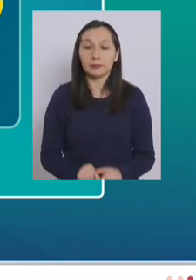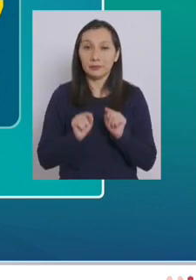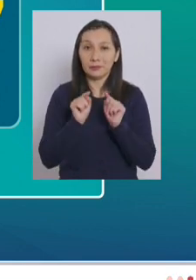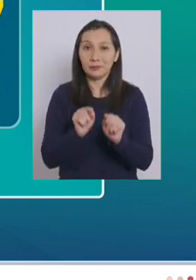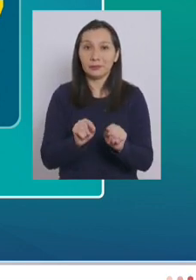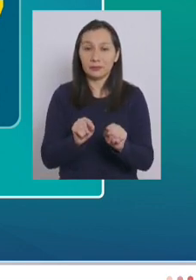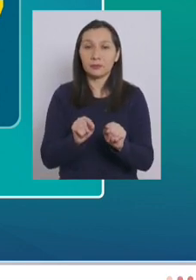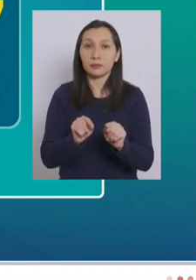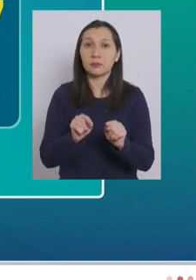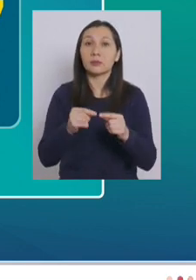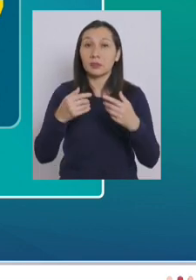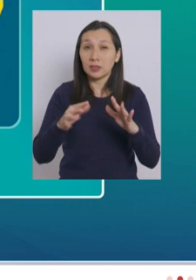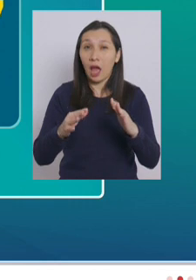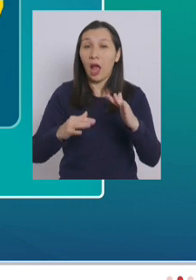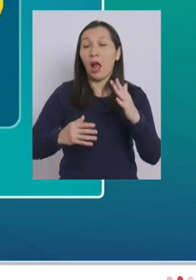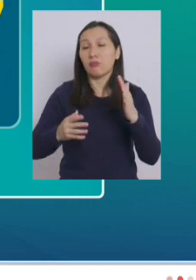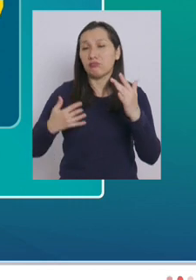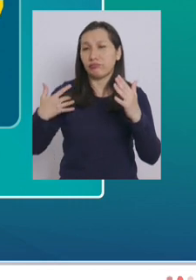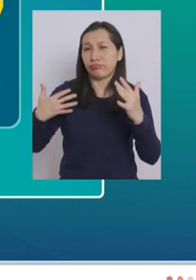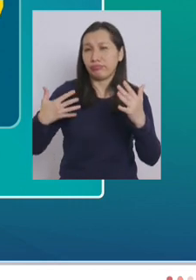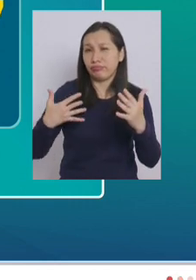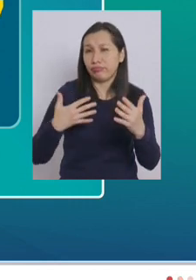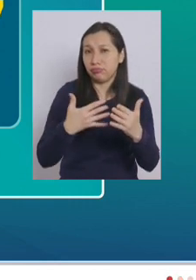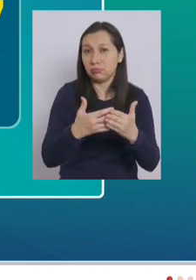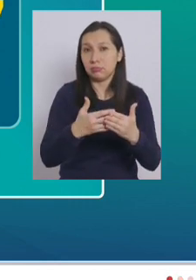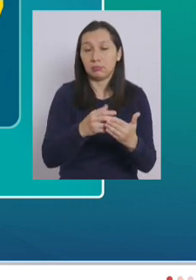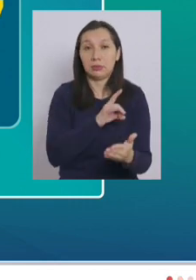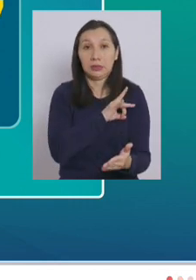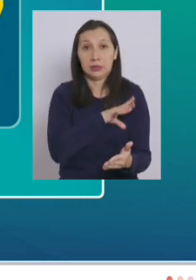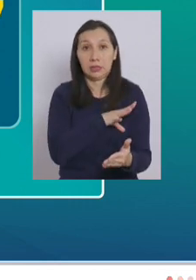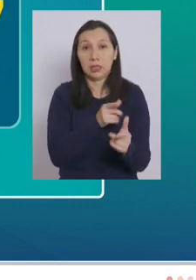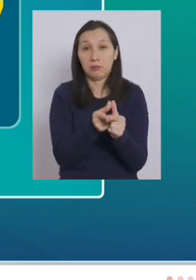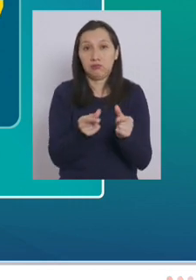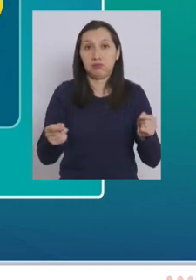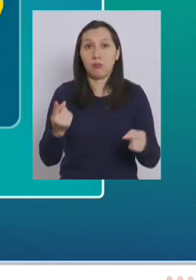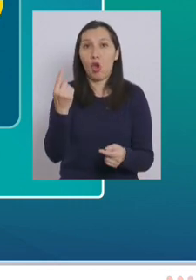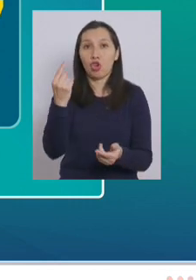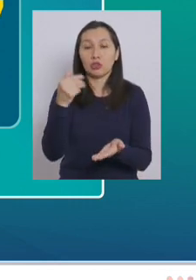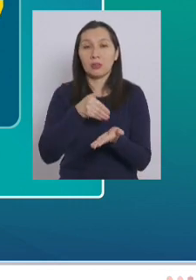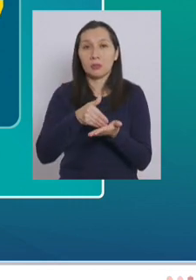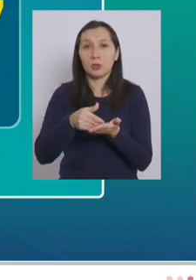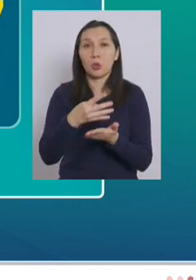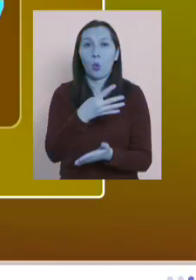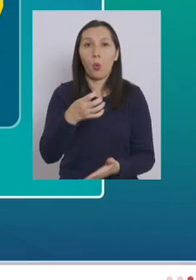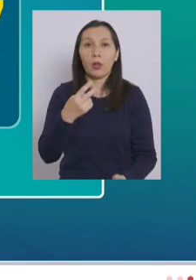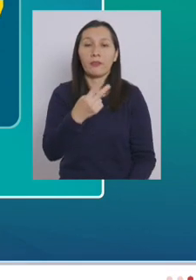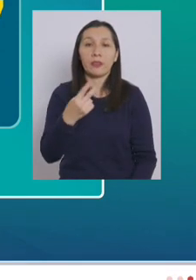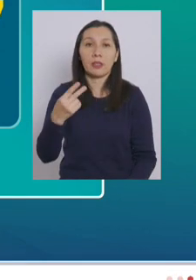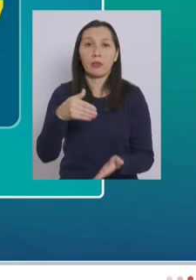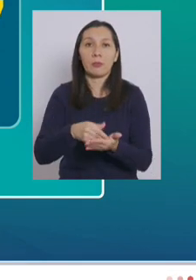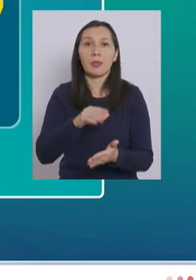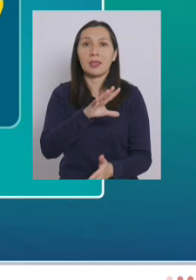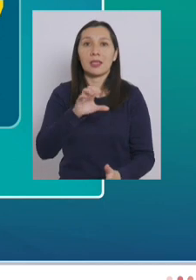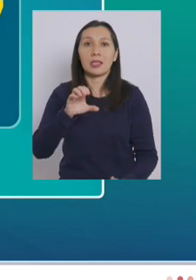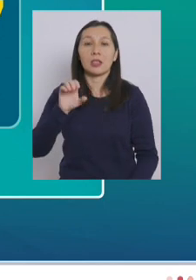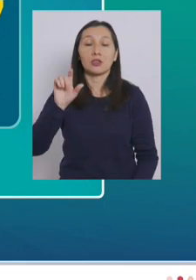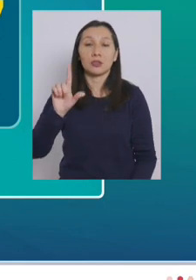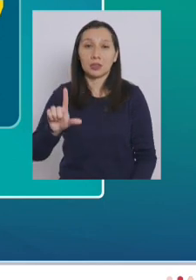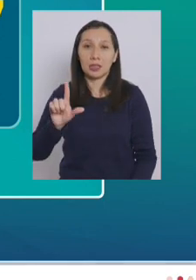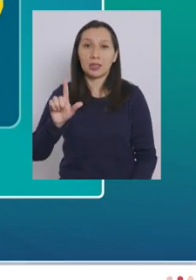Esto alcanza a la fecha a nivel nacional un total de 11.422.507.